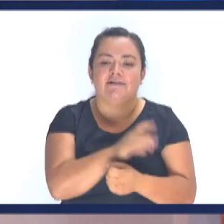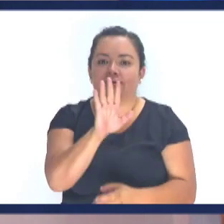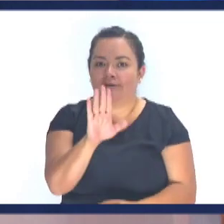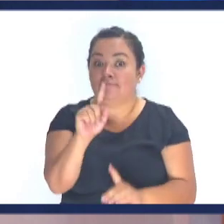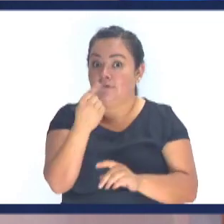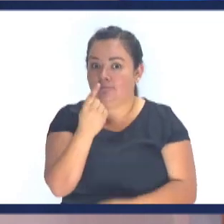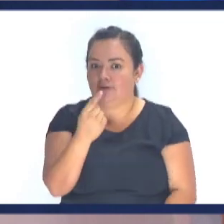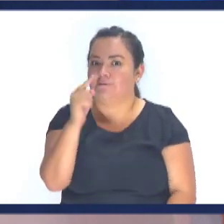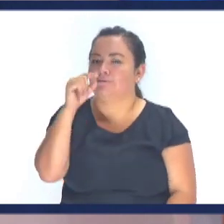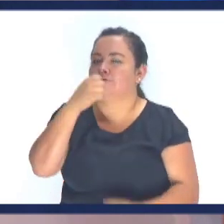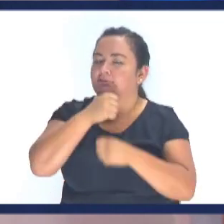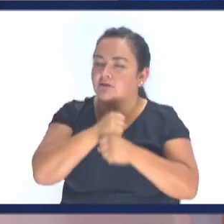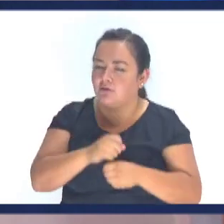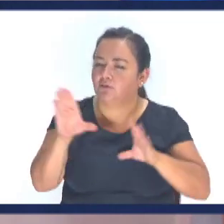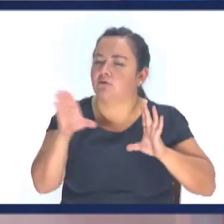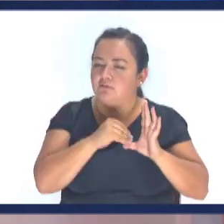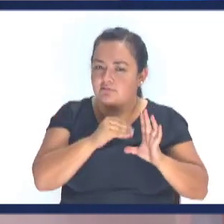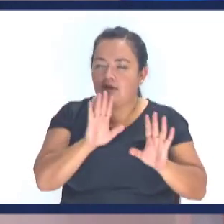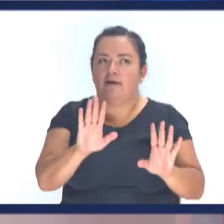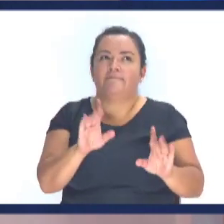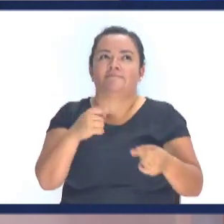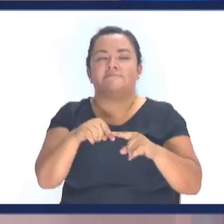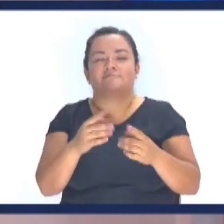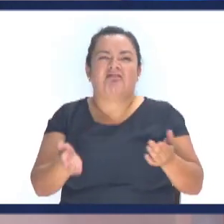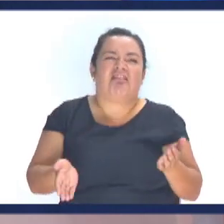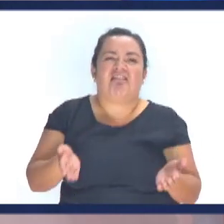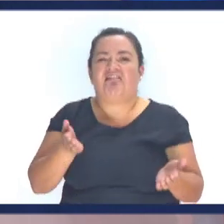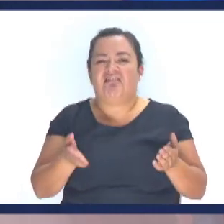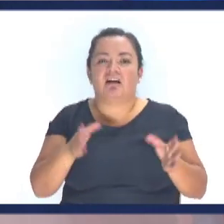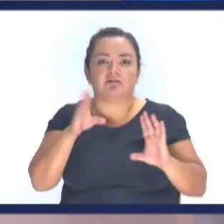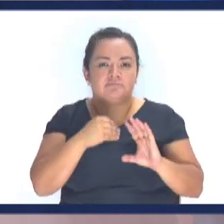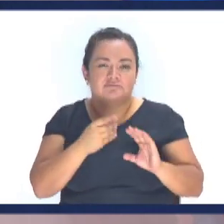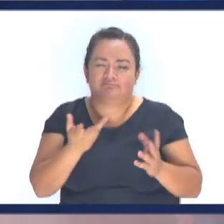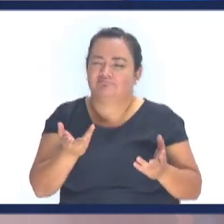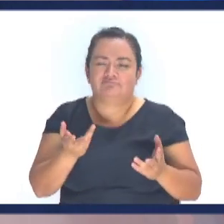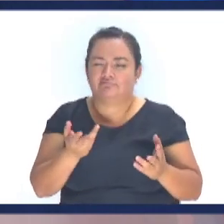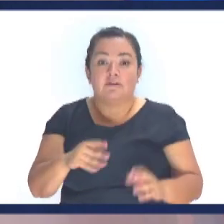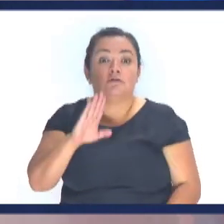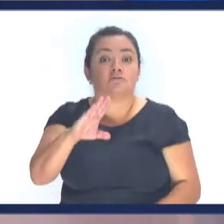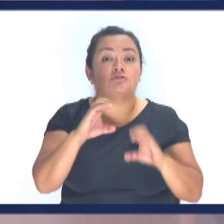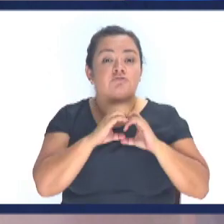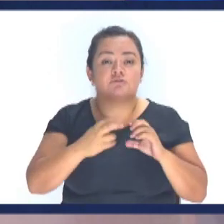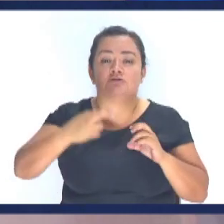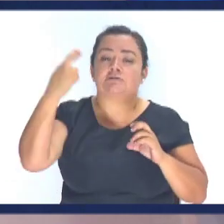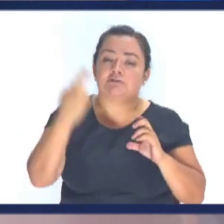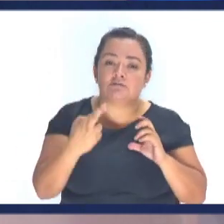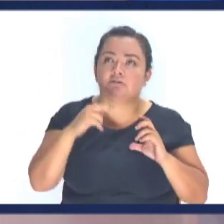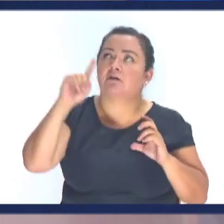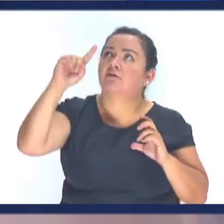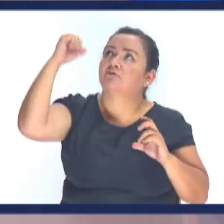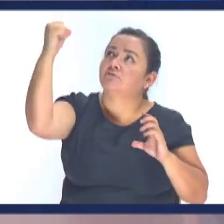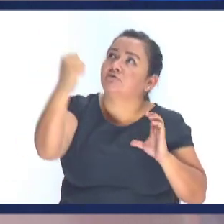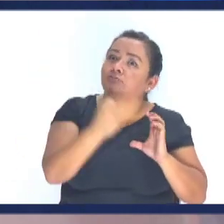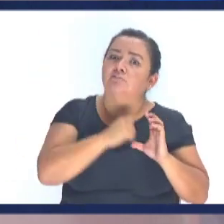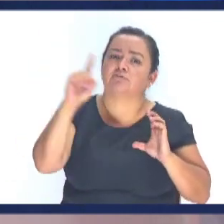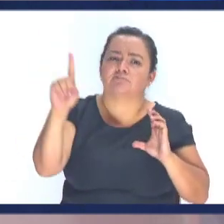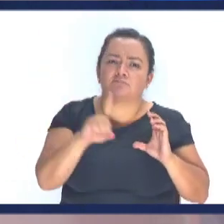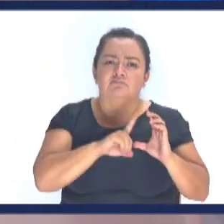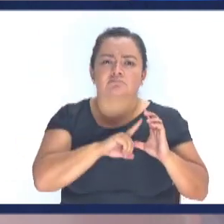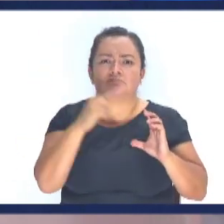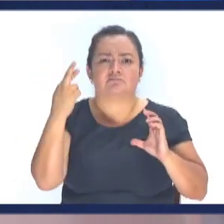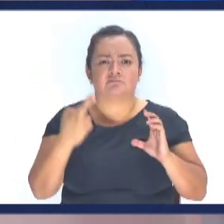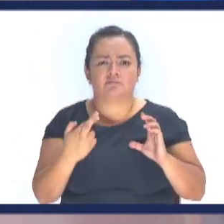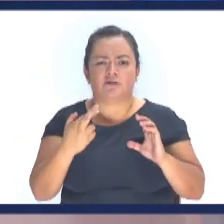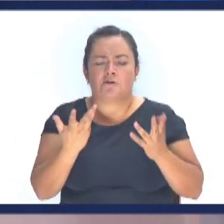Te convertiste Ahora si no te has convertido Esa es otra categoría Pero si en tu corazón Está el amor Está la presencia de